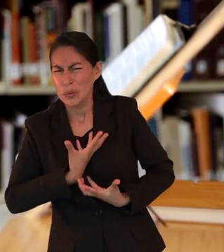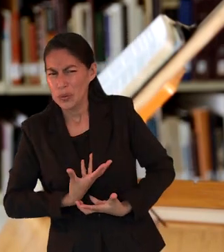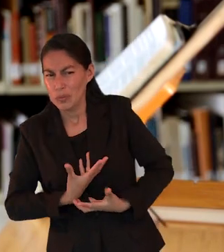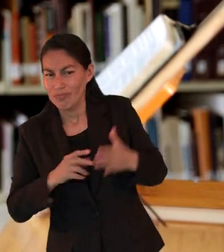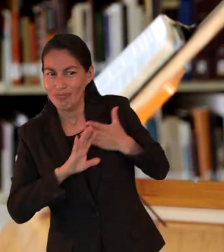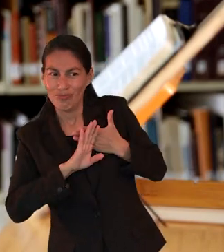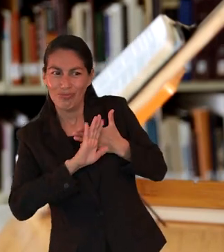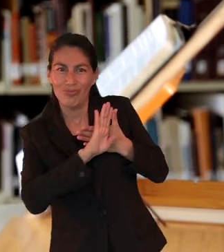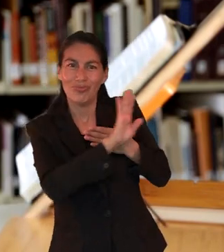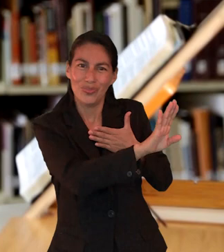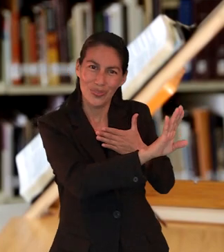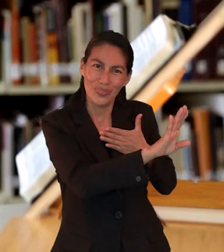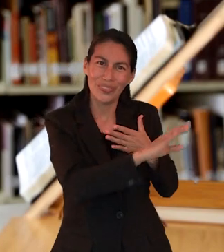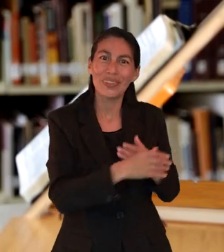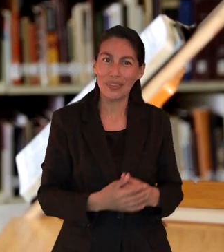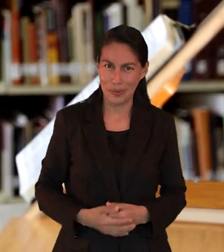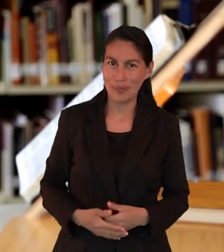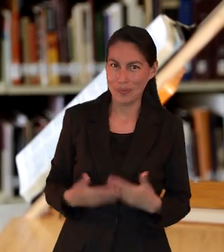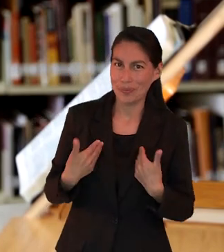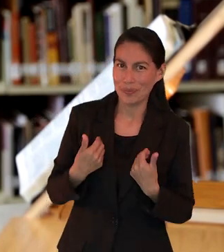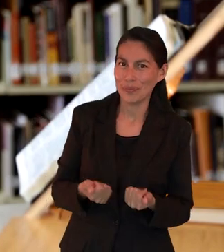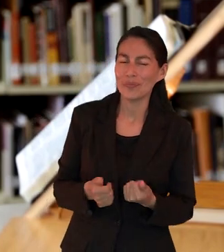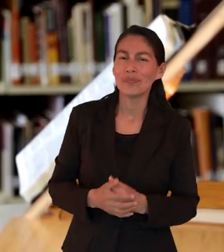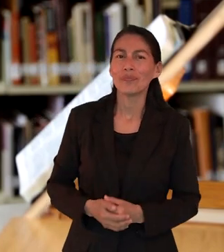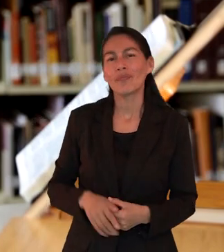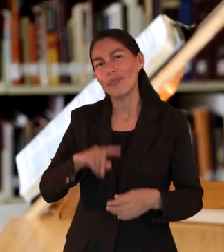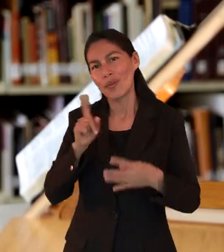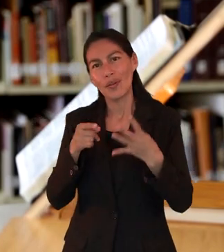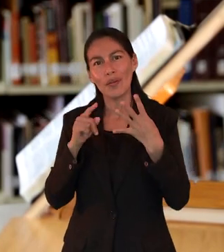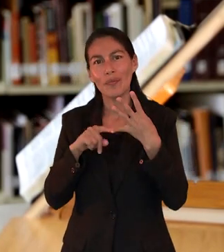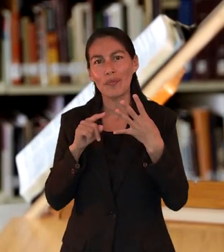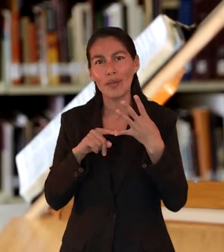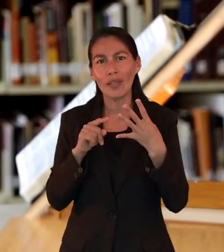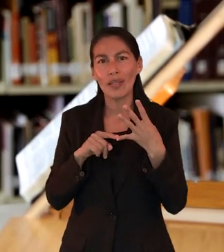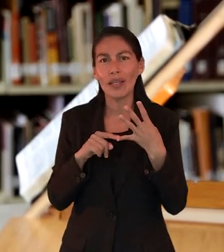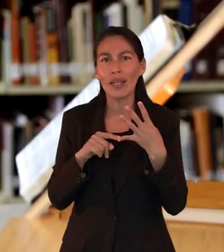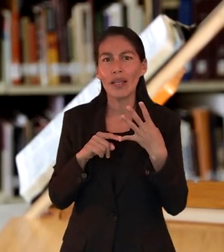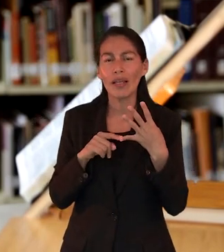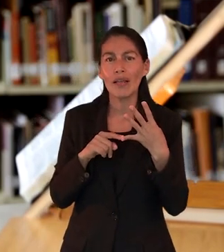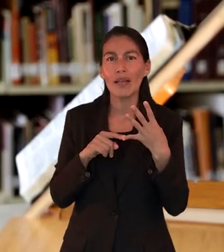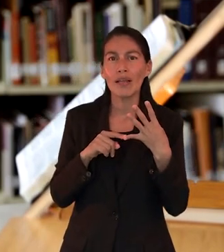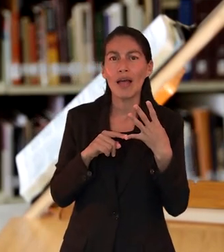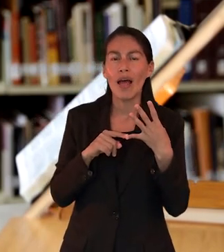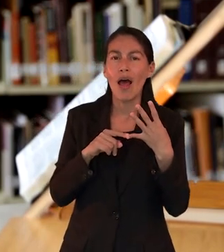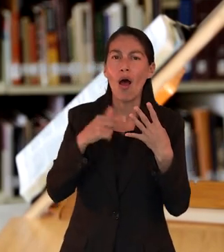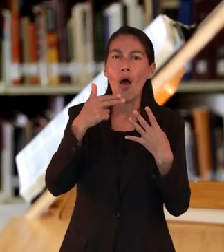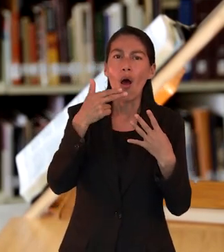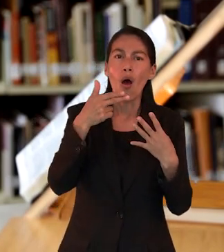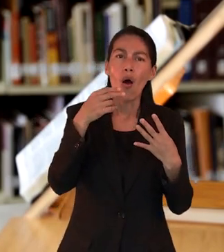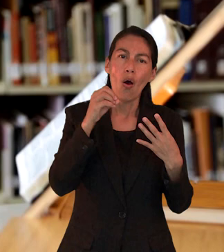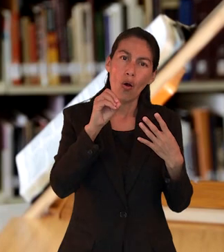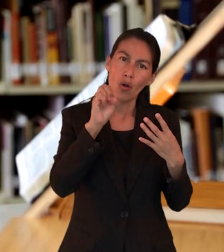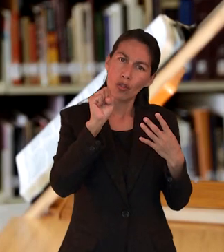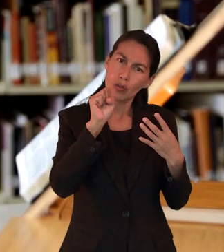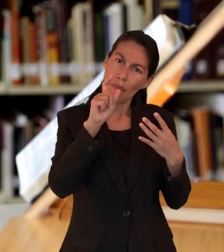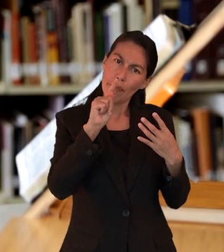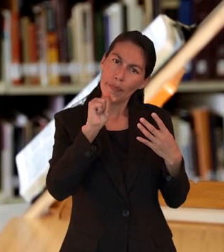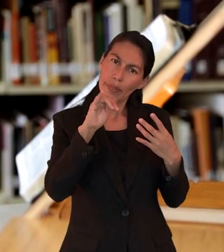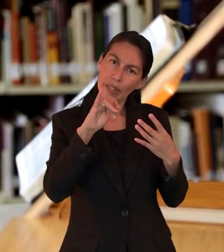las amarguras y el pecado. Otra más que ahora sí en Hebreos 13.2 nos